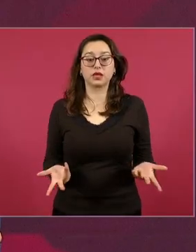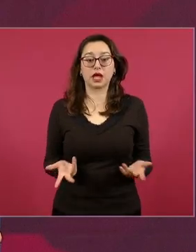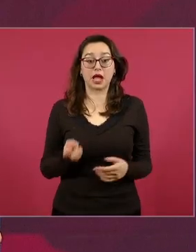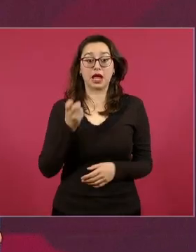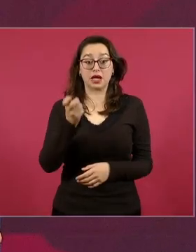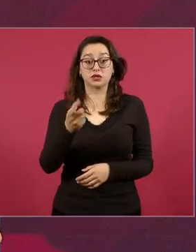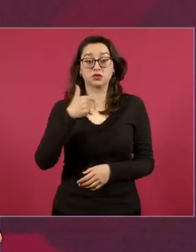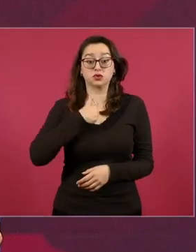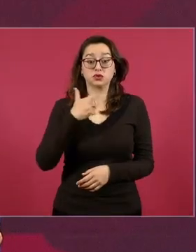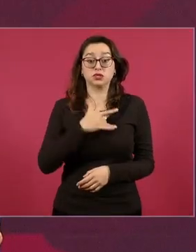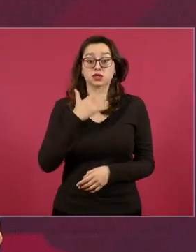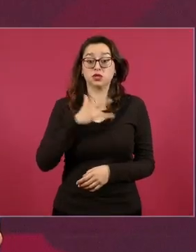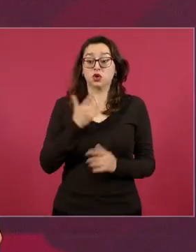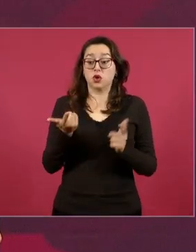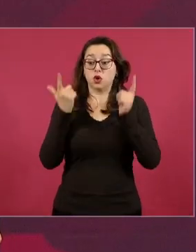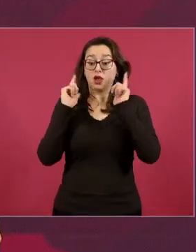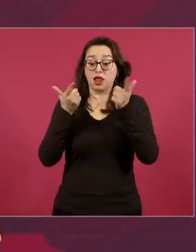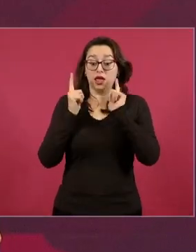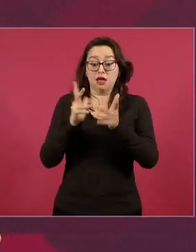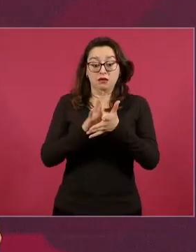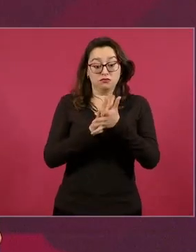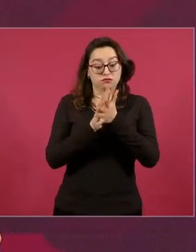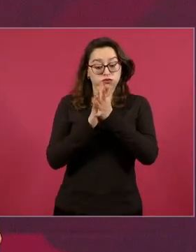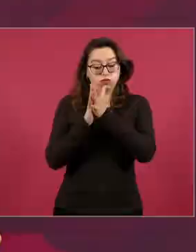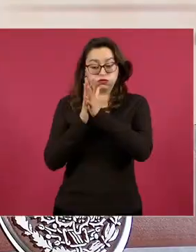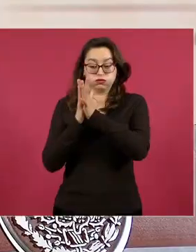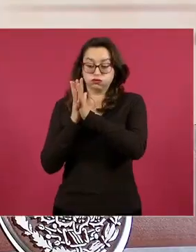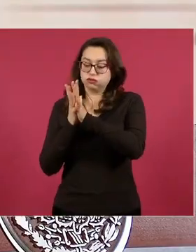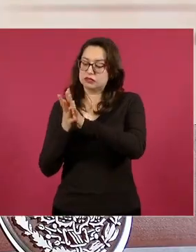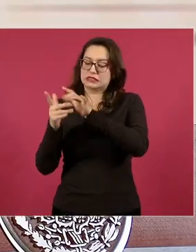que se dé porque